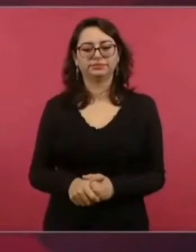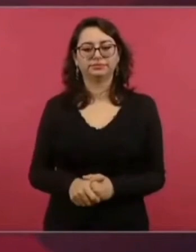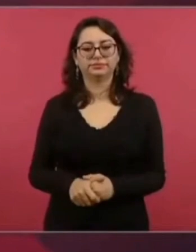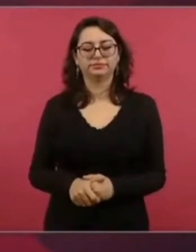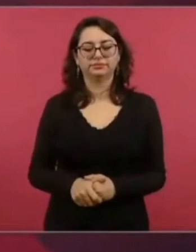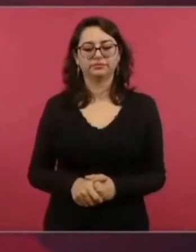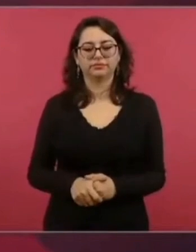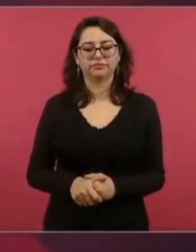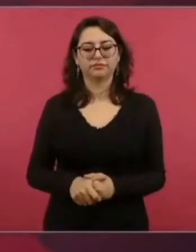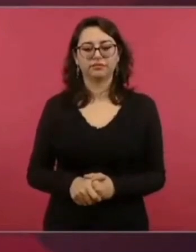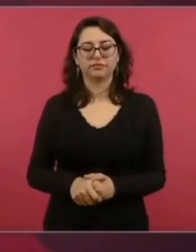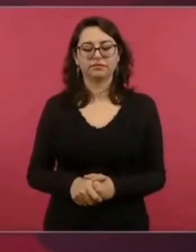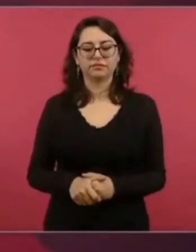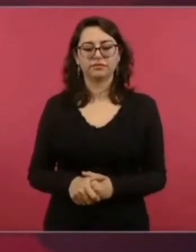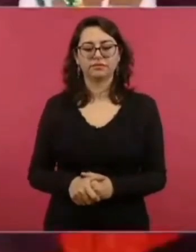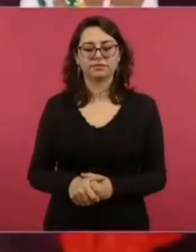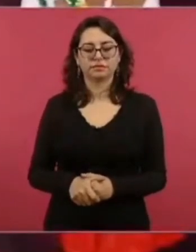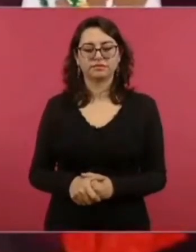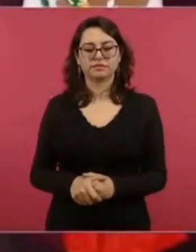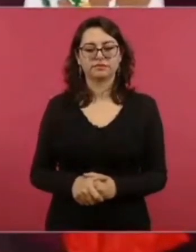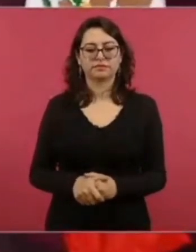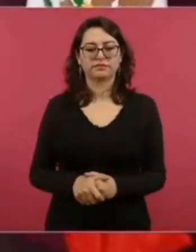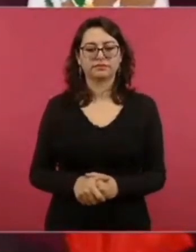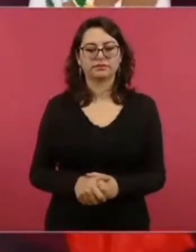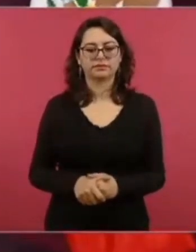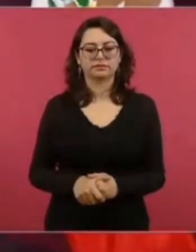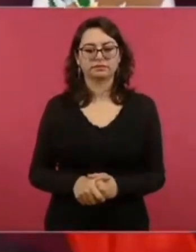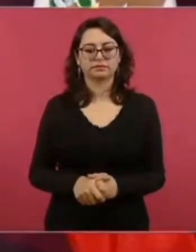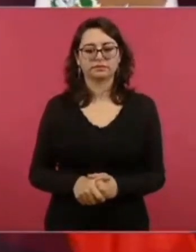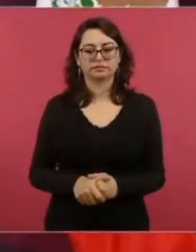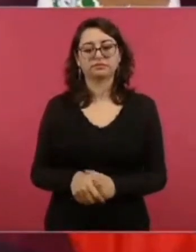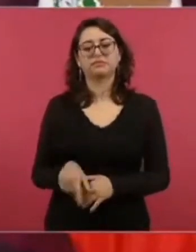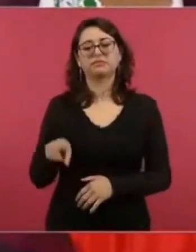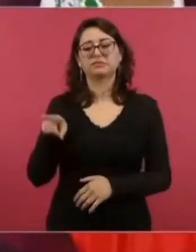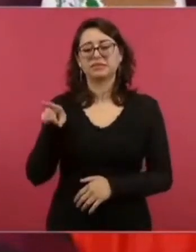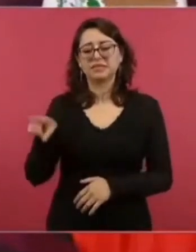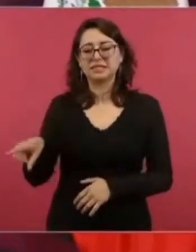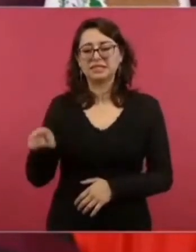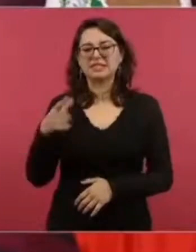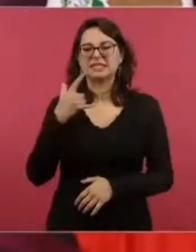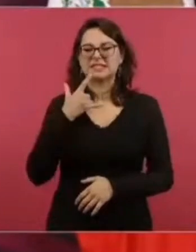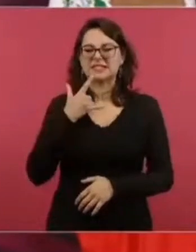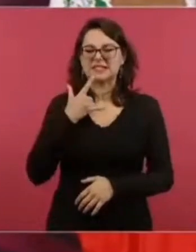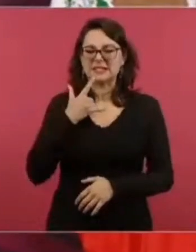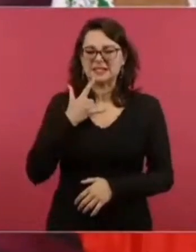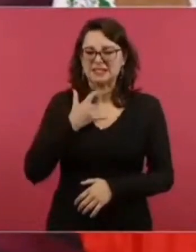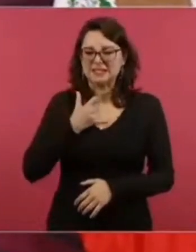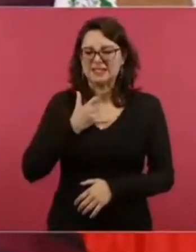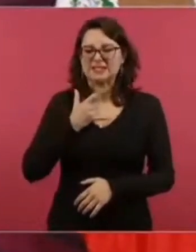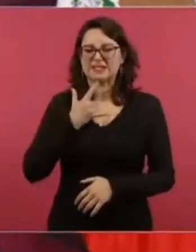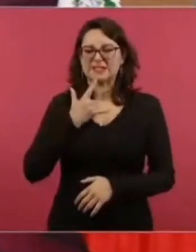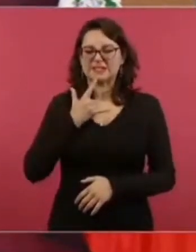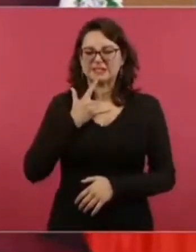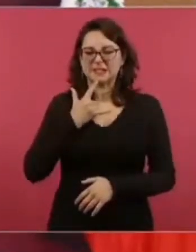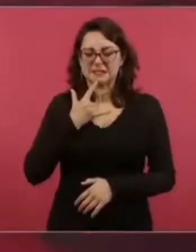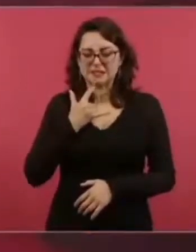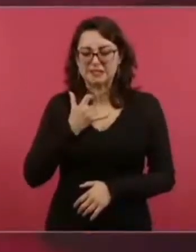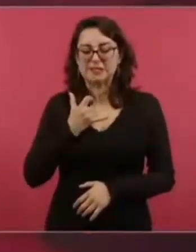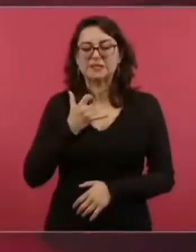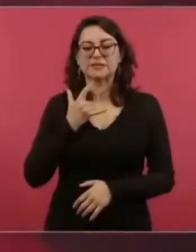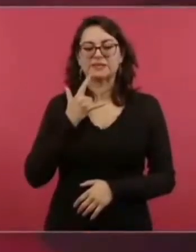Porque él intentó, antes que